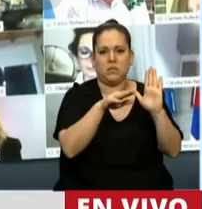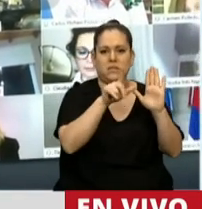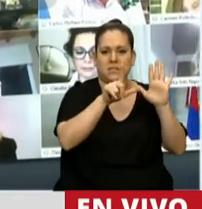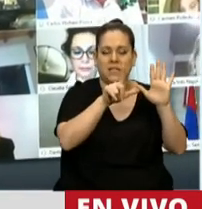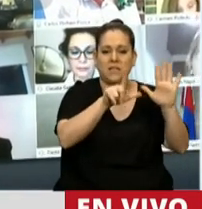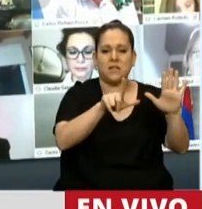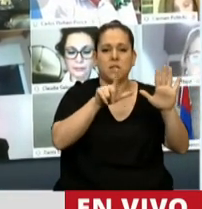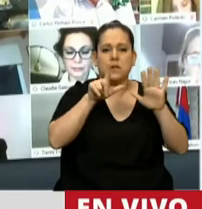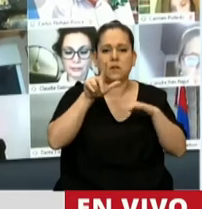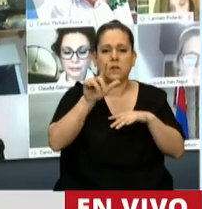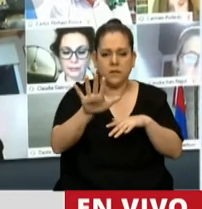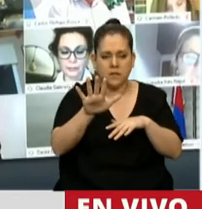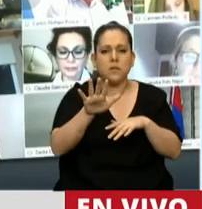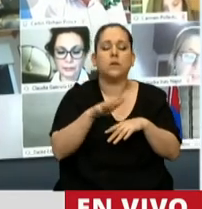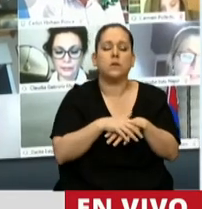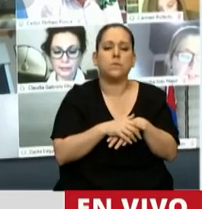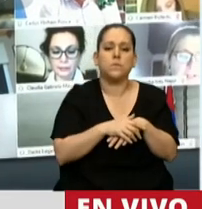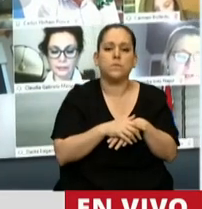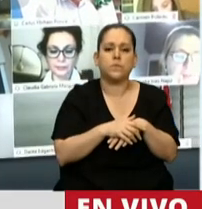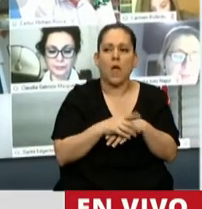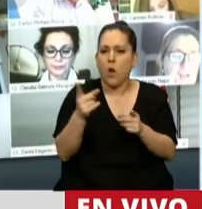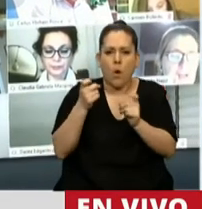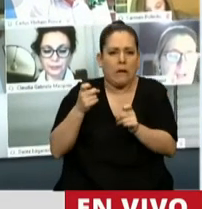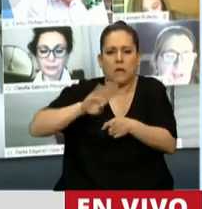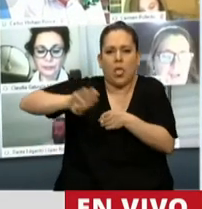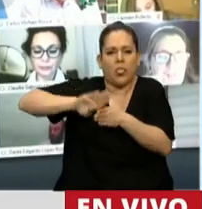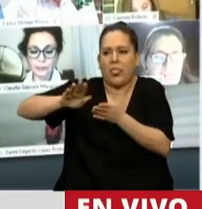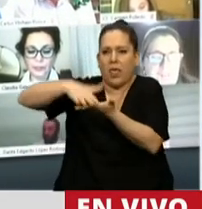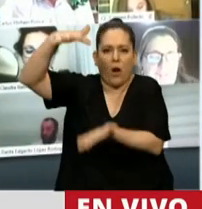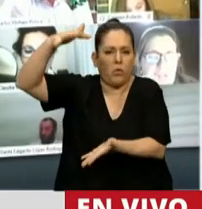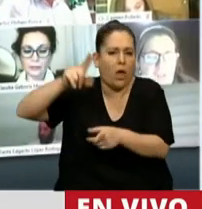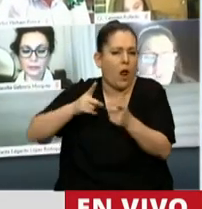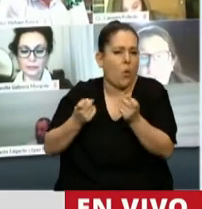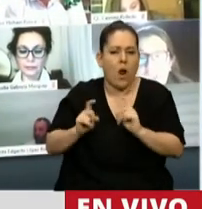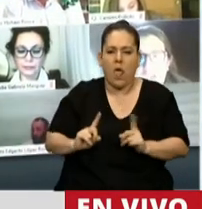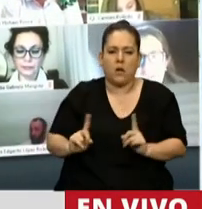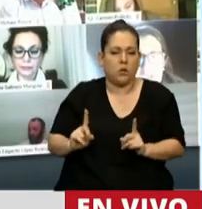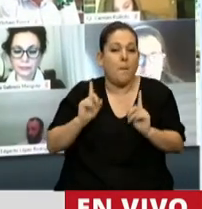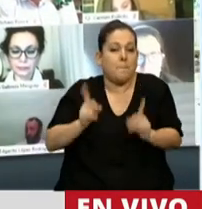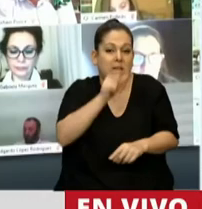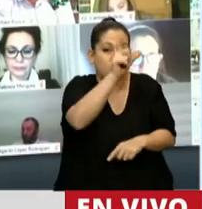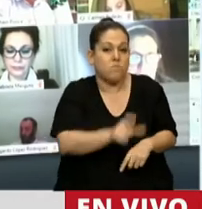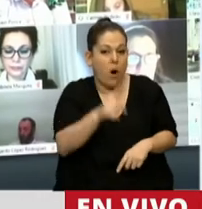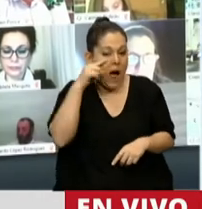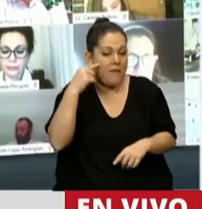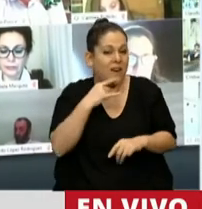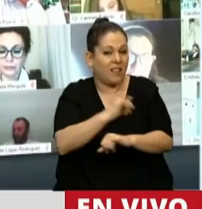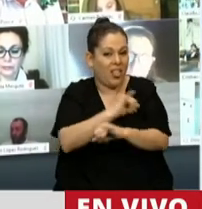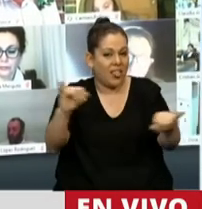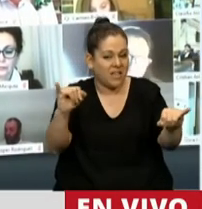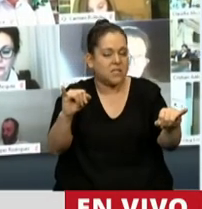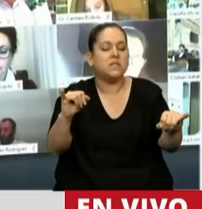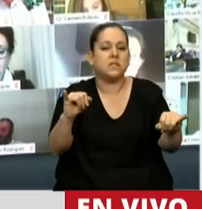deuda que no tenga la sostenibilidad necesaria. Y como decía nuestro Presidente Alberto Fernández, nunca